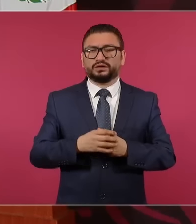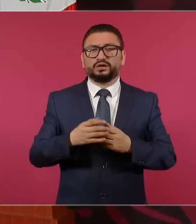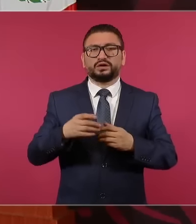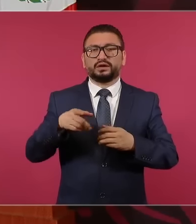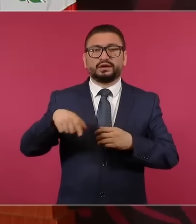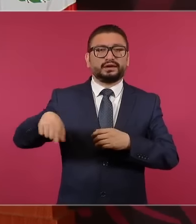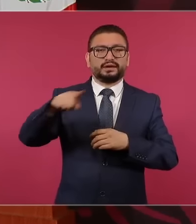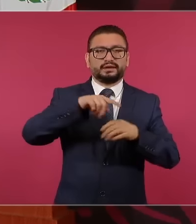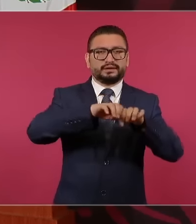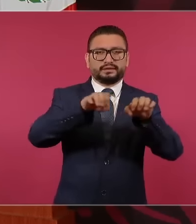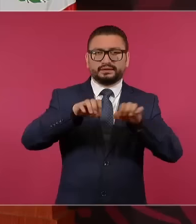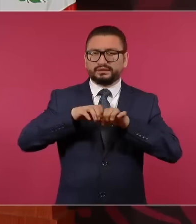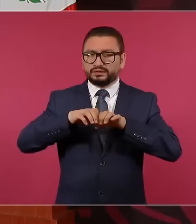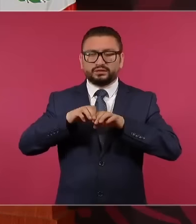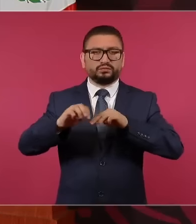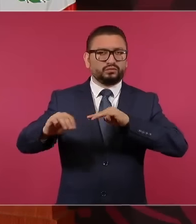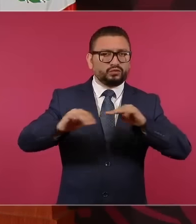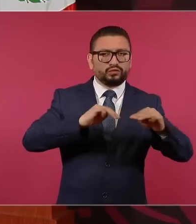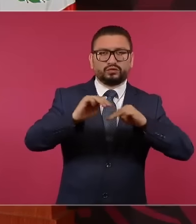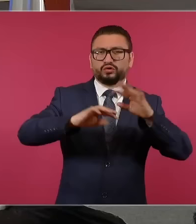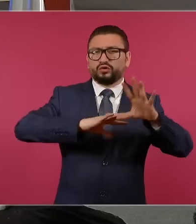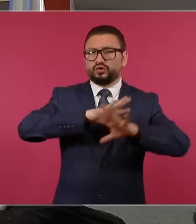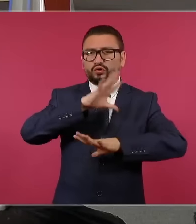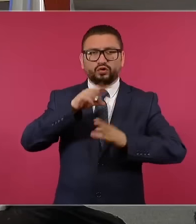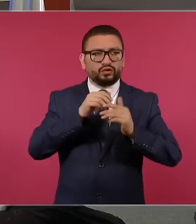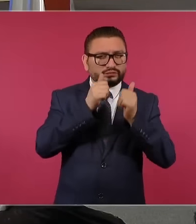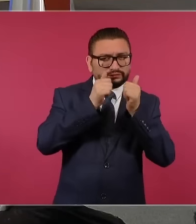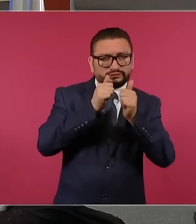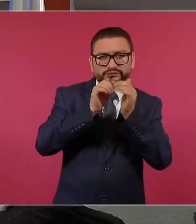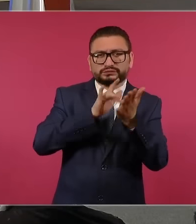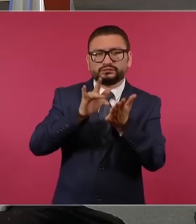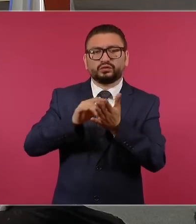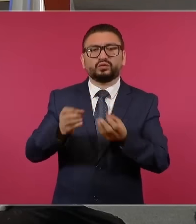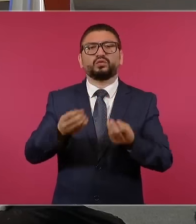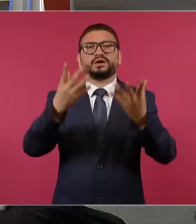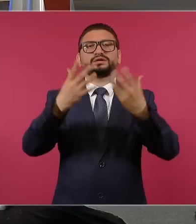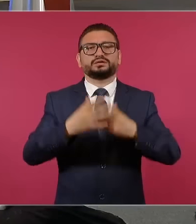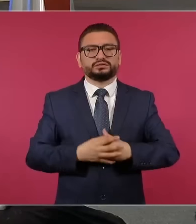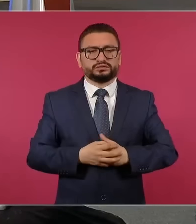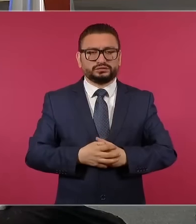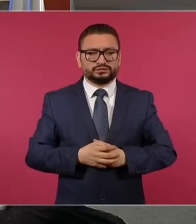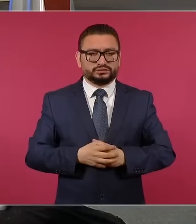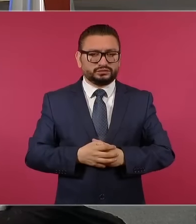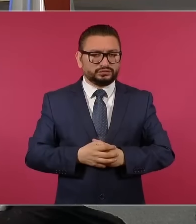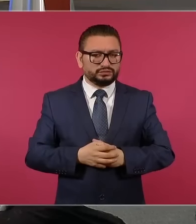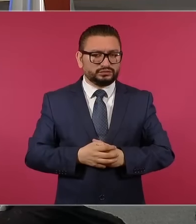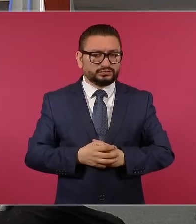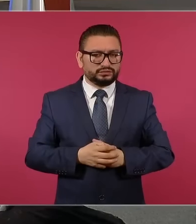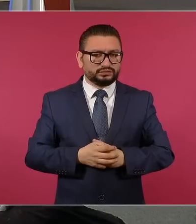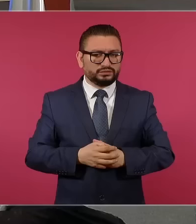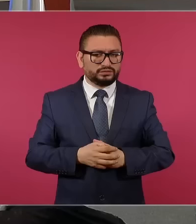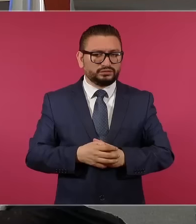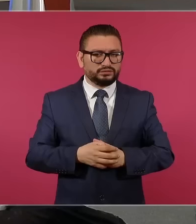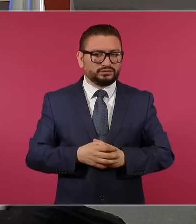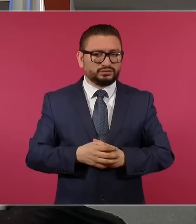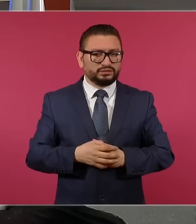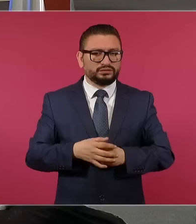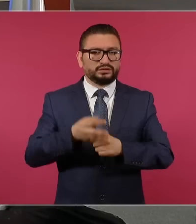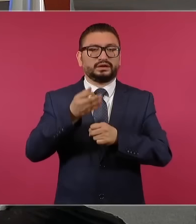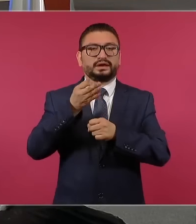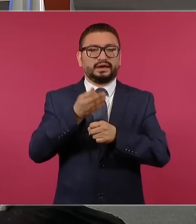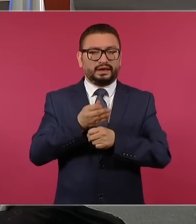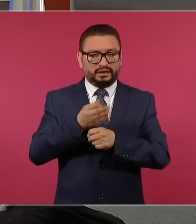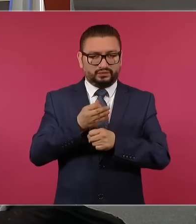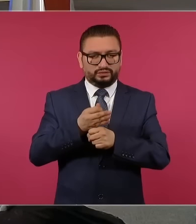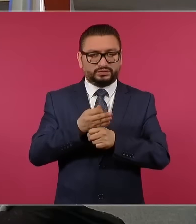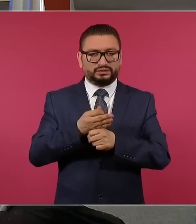movilizados apoyando a la población en general? En este momento, señor presidente,